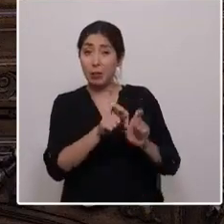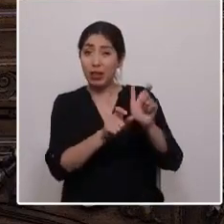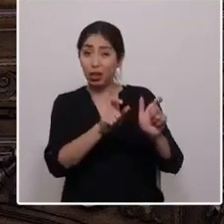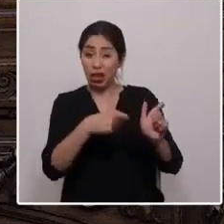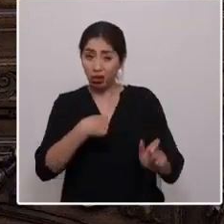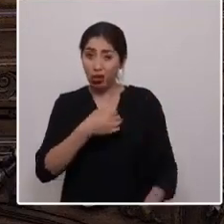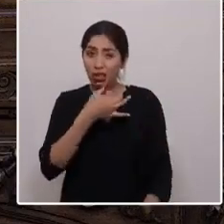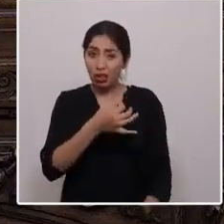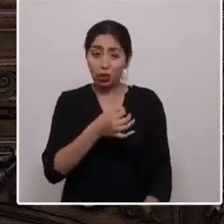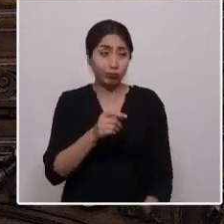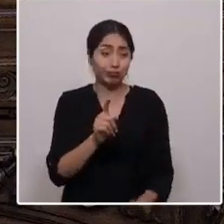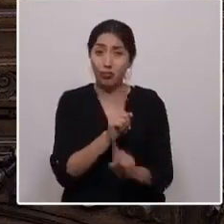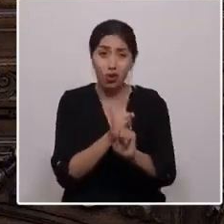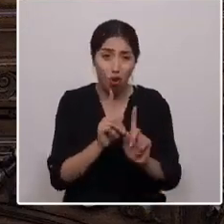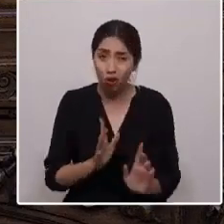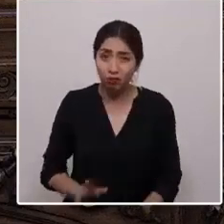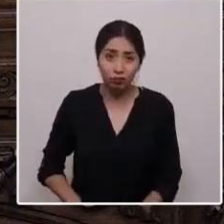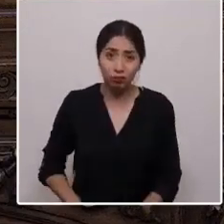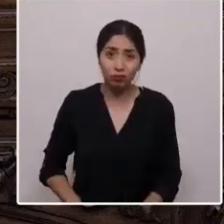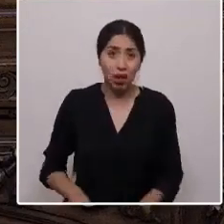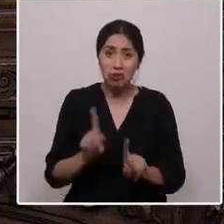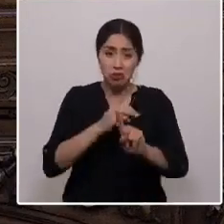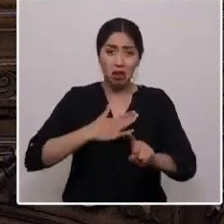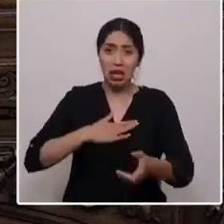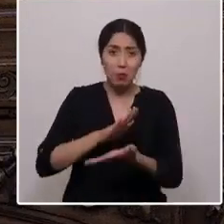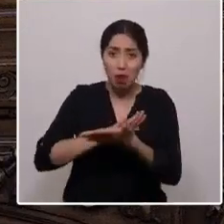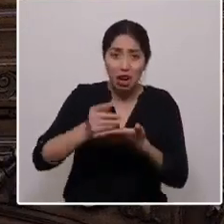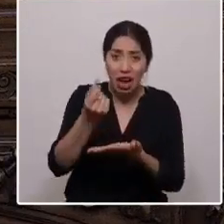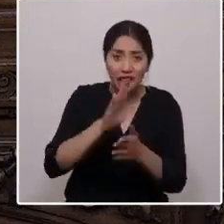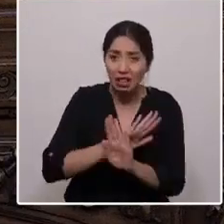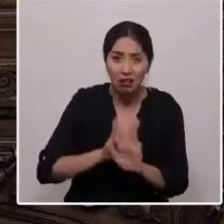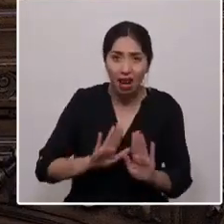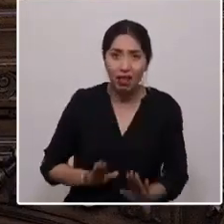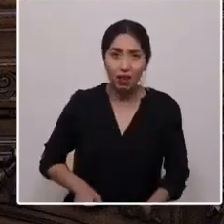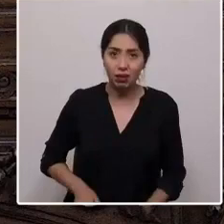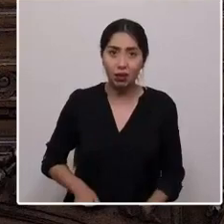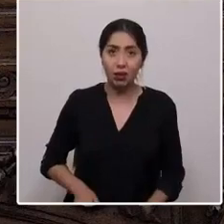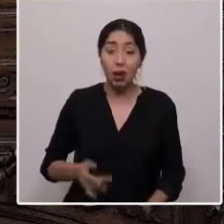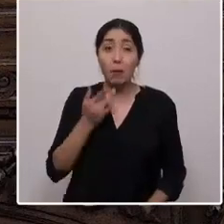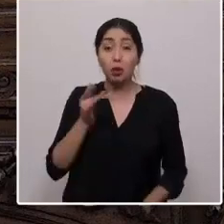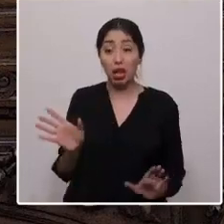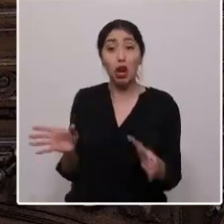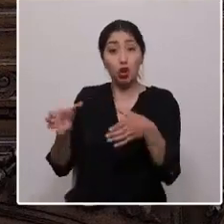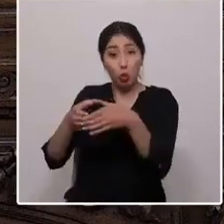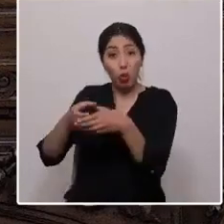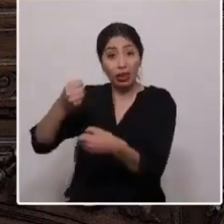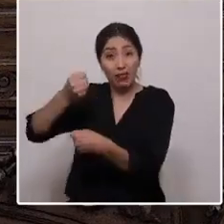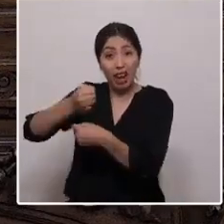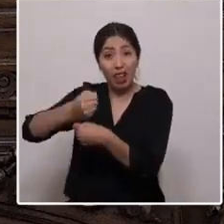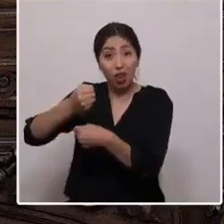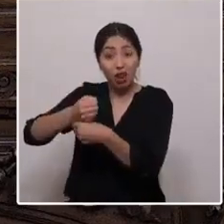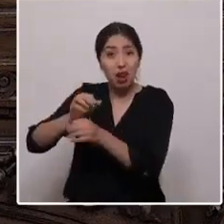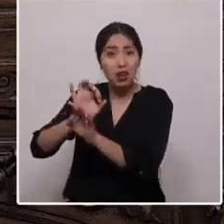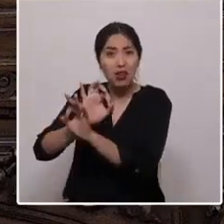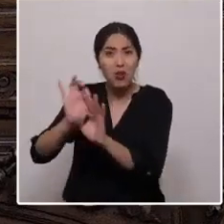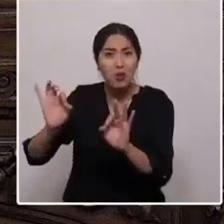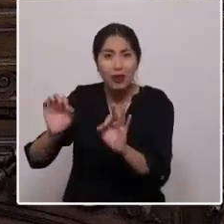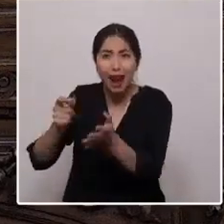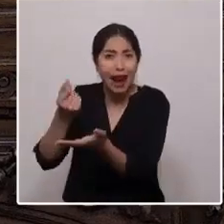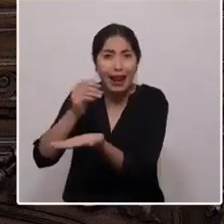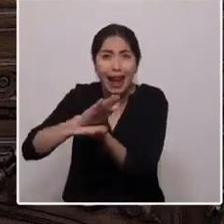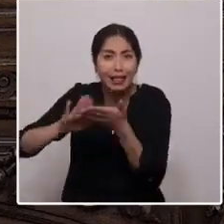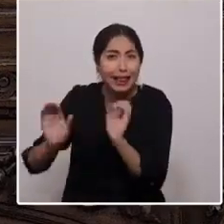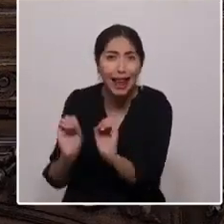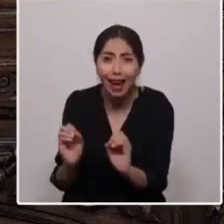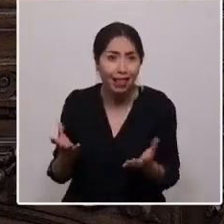no. No queremos nada gratis, porque para la clase trabajadora nada ha sido gratis. Pero lo